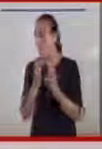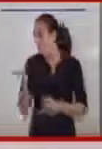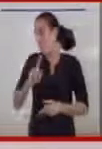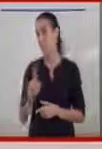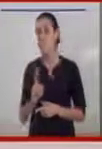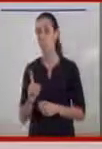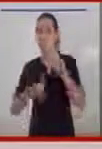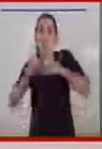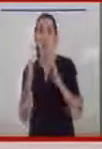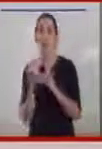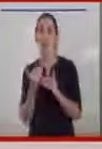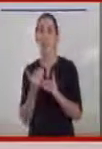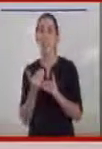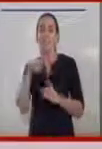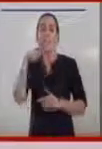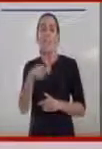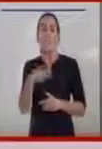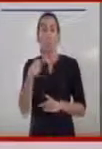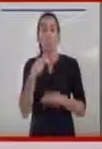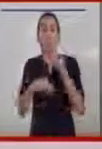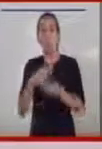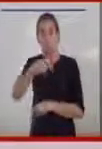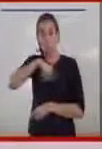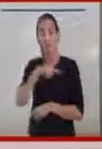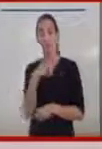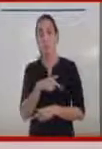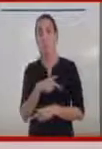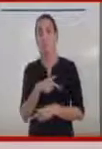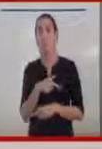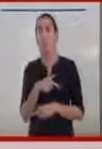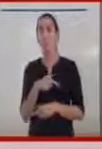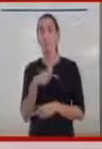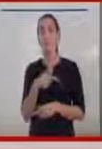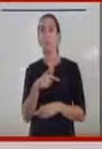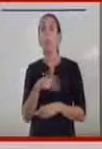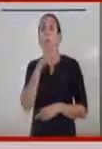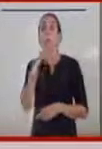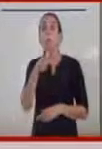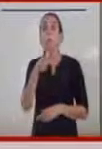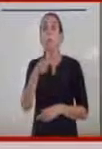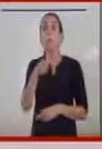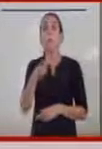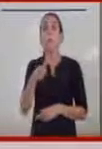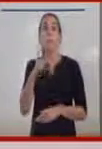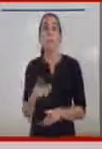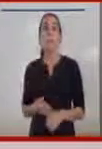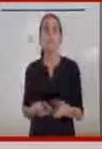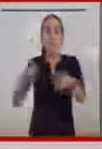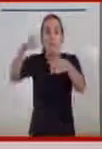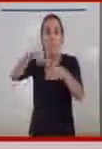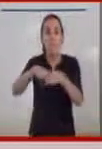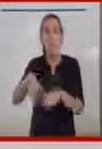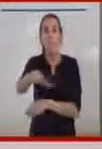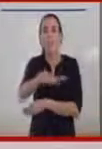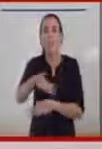Esto es lo que nosotros hacemos, por lo que hemos entrado, en el campo de la accesibilidad simplemente